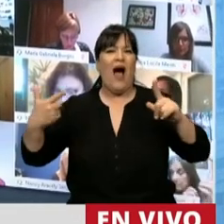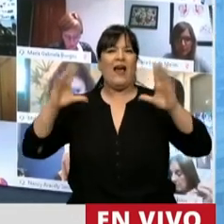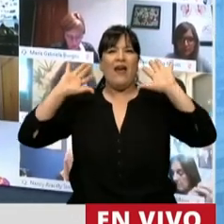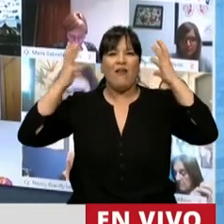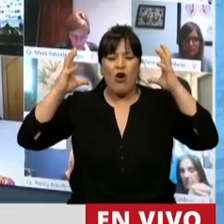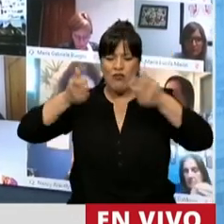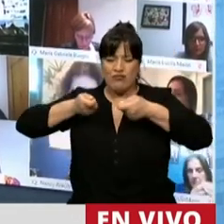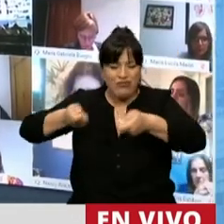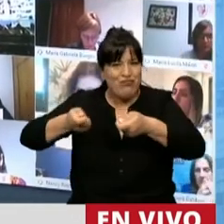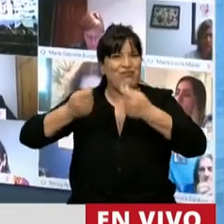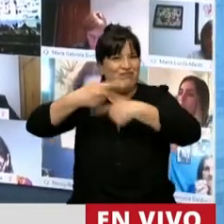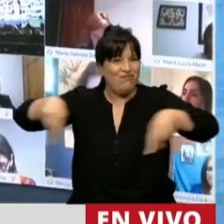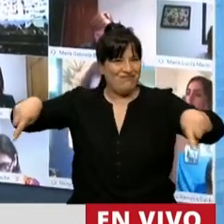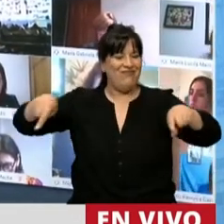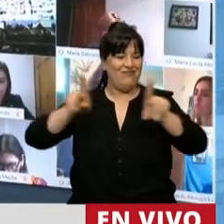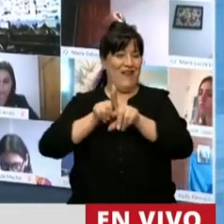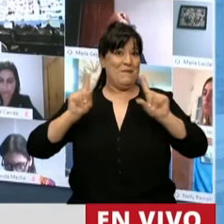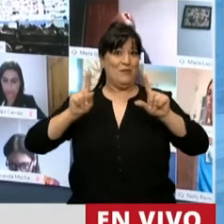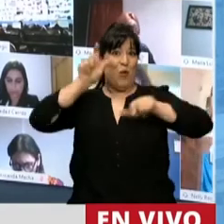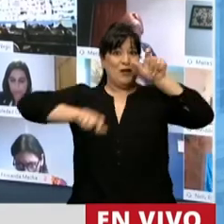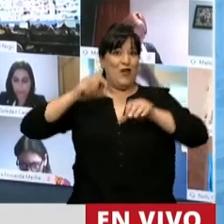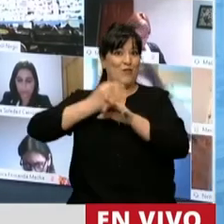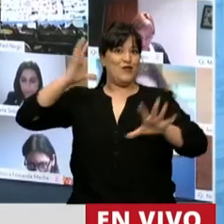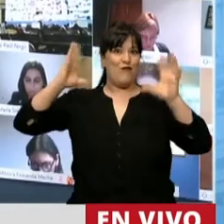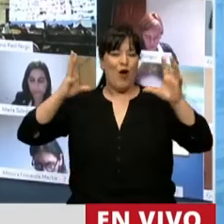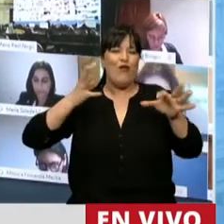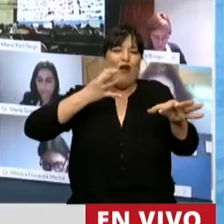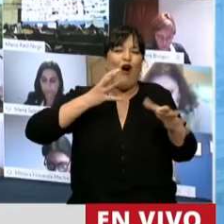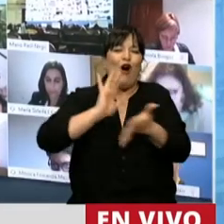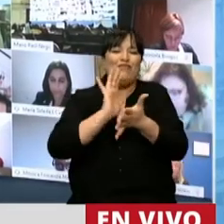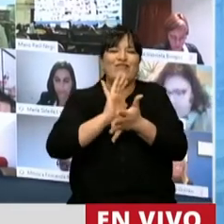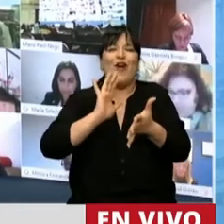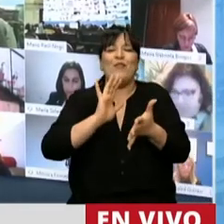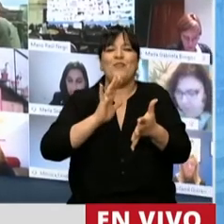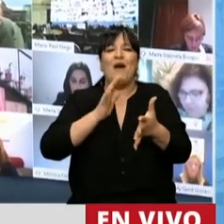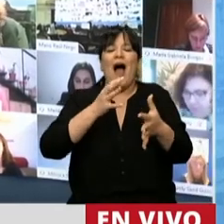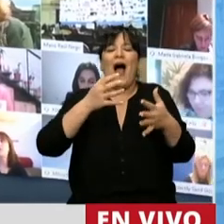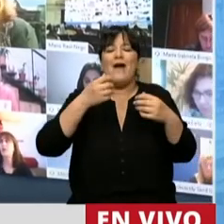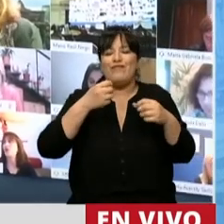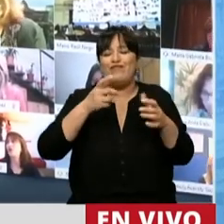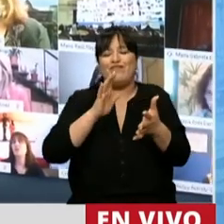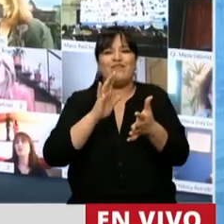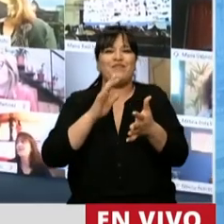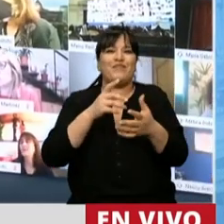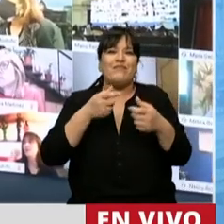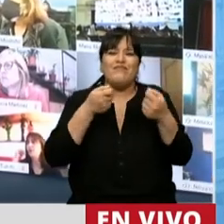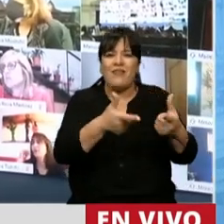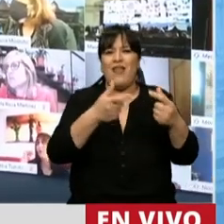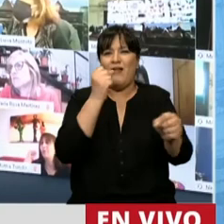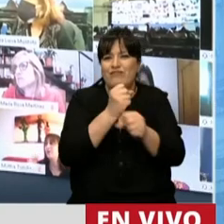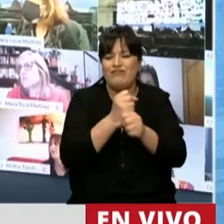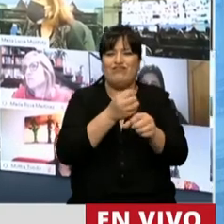fonostamatología. Es importante destacar que la ley establece un proceso de profesionalización de los fonaudiólogos